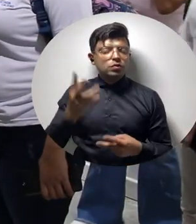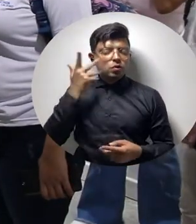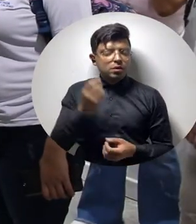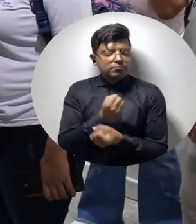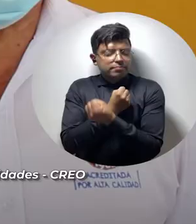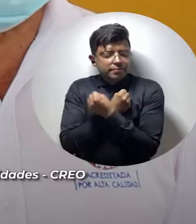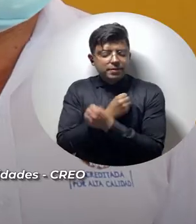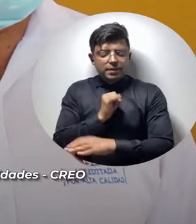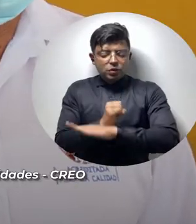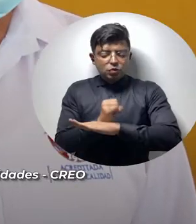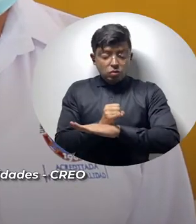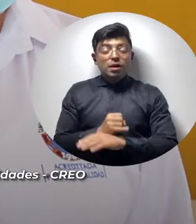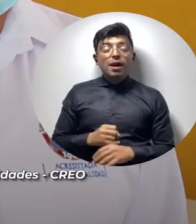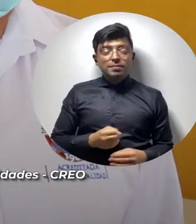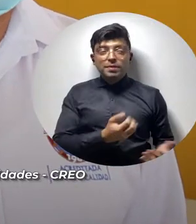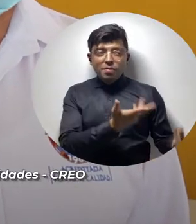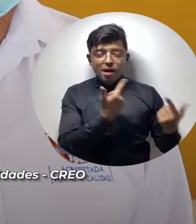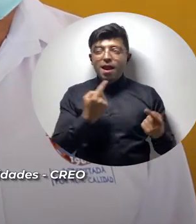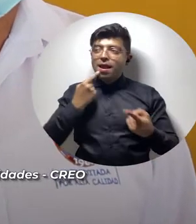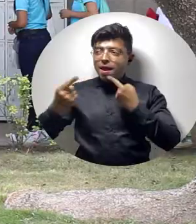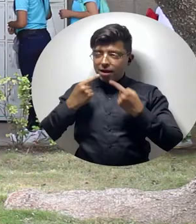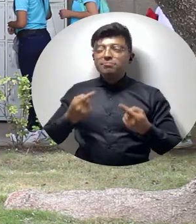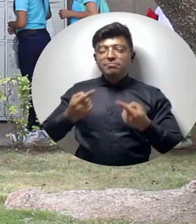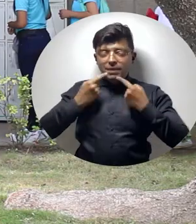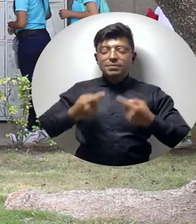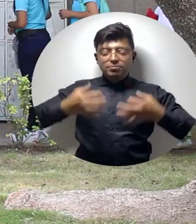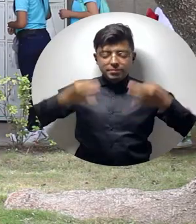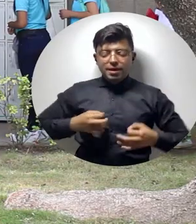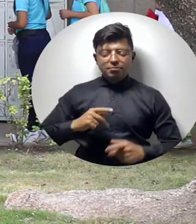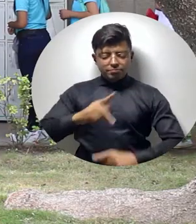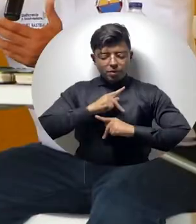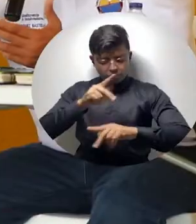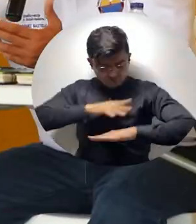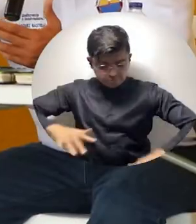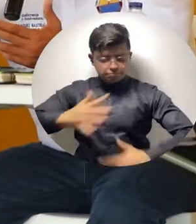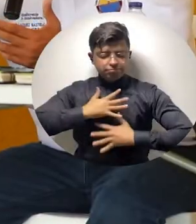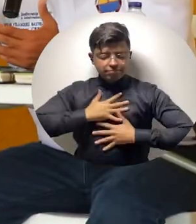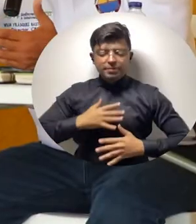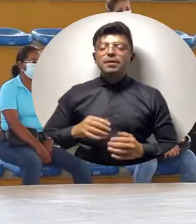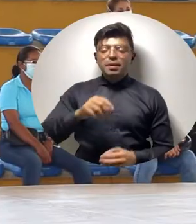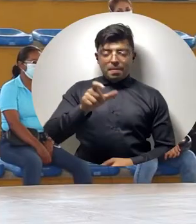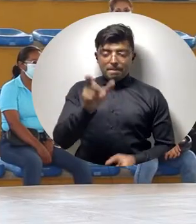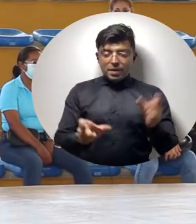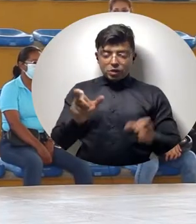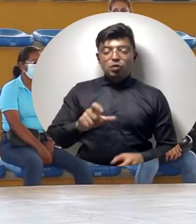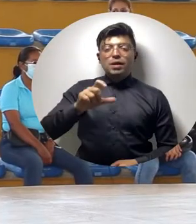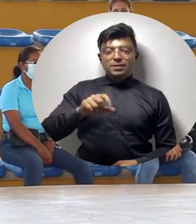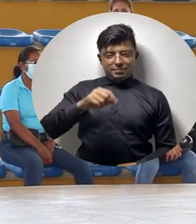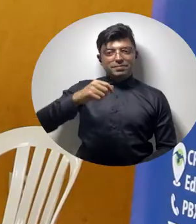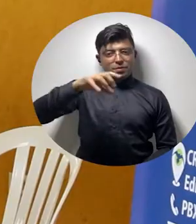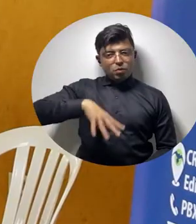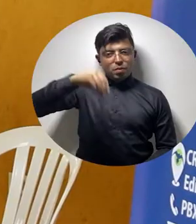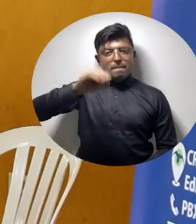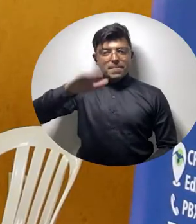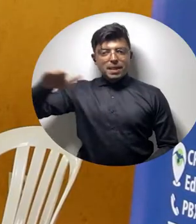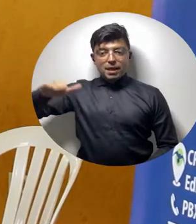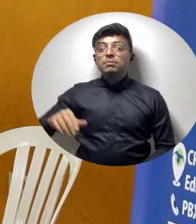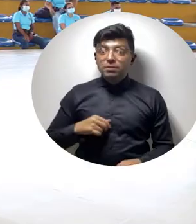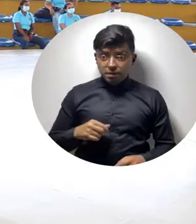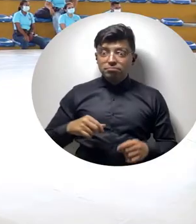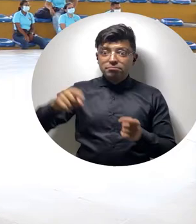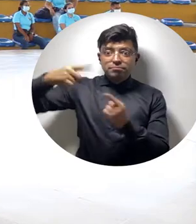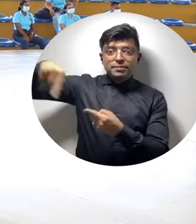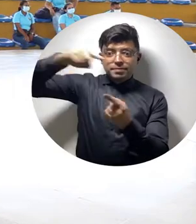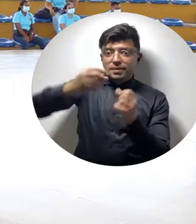enamoren de esta institución, como hemos dicho que es un patrimonio de los magdalenenses. Esta salida pedagógica realmente tiene un objetivo